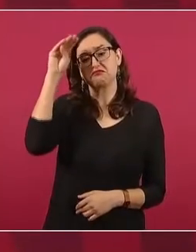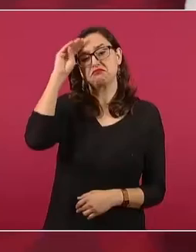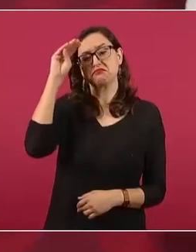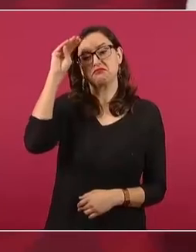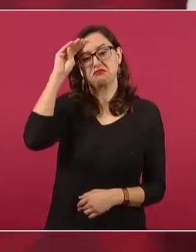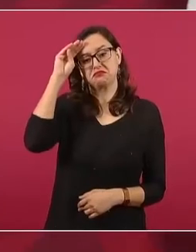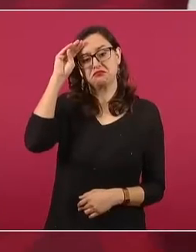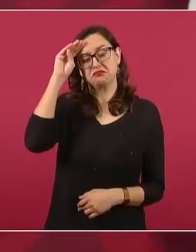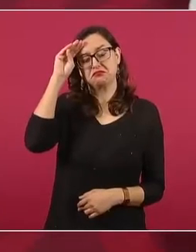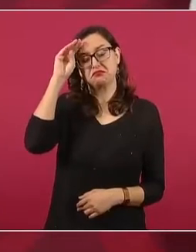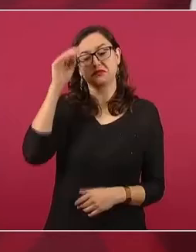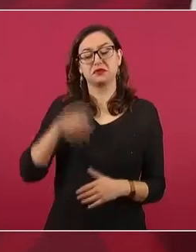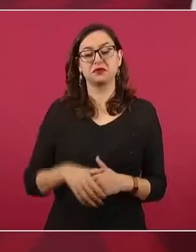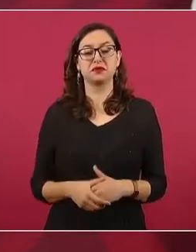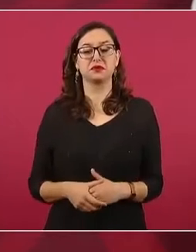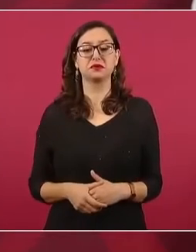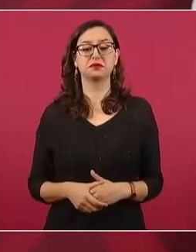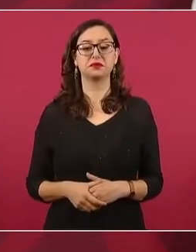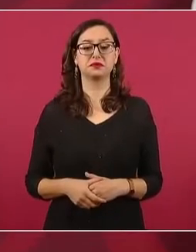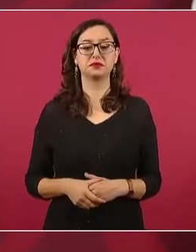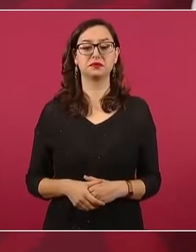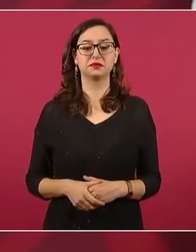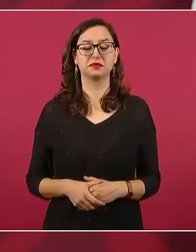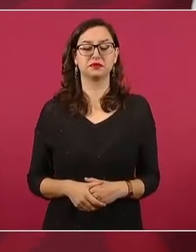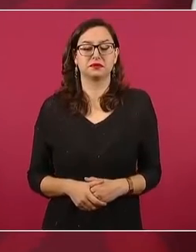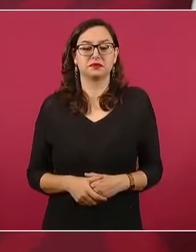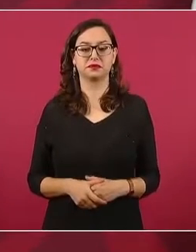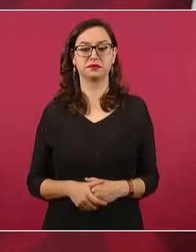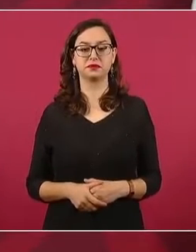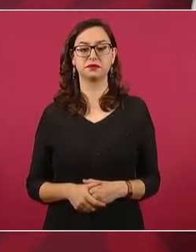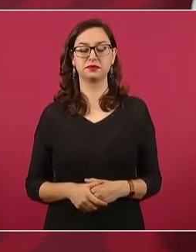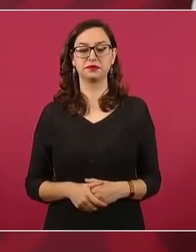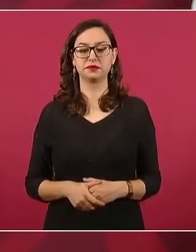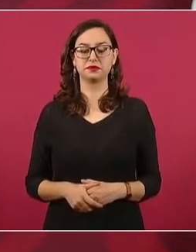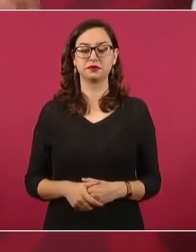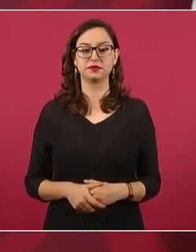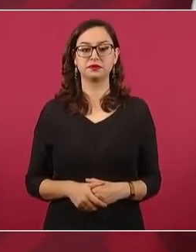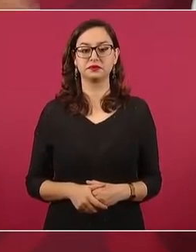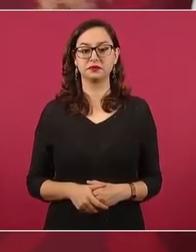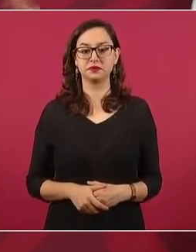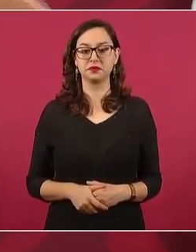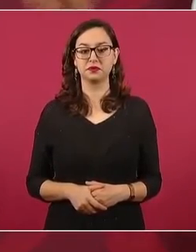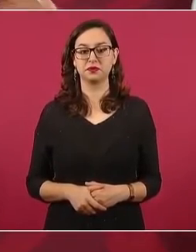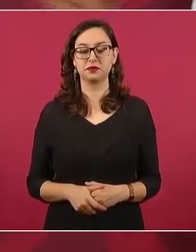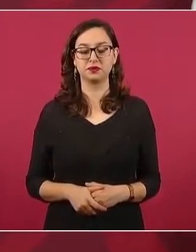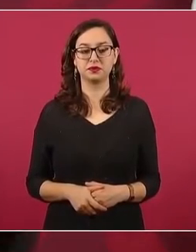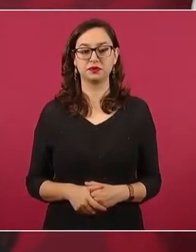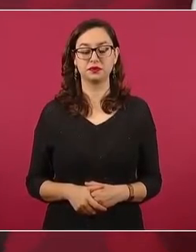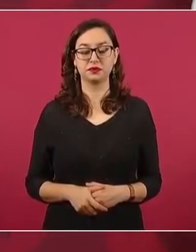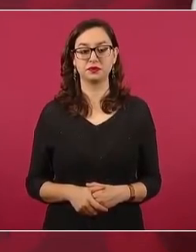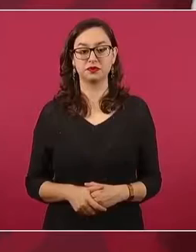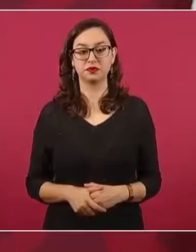se lanzan en contra